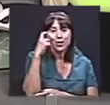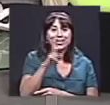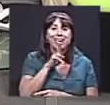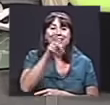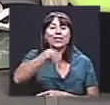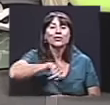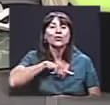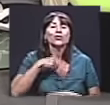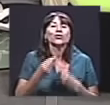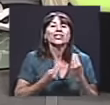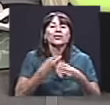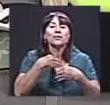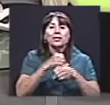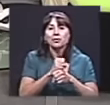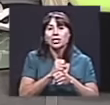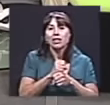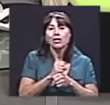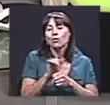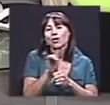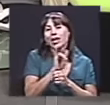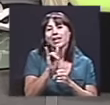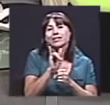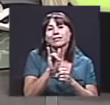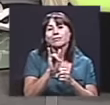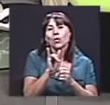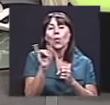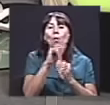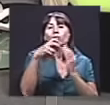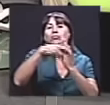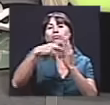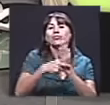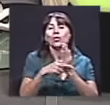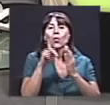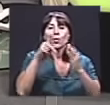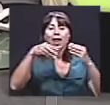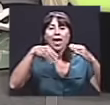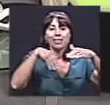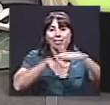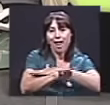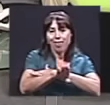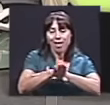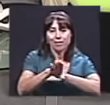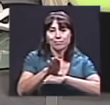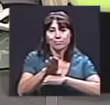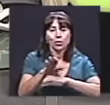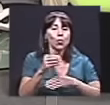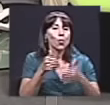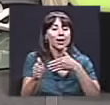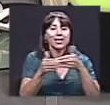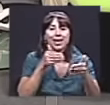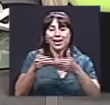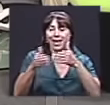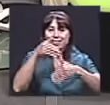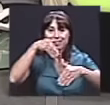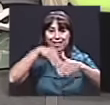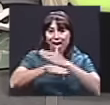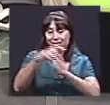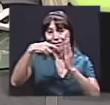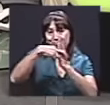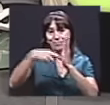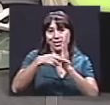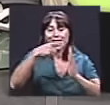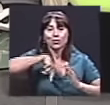estamos vendiendo son equivalentes a cualquier entrada que nosotros vamos a vender en la propuesta puesta en escena.